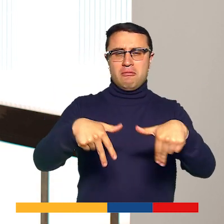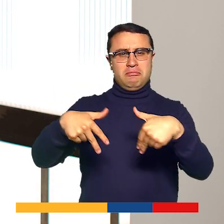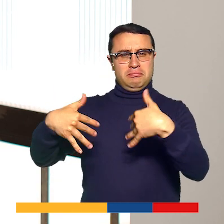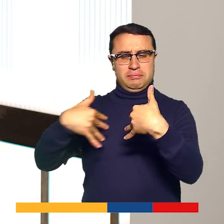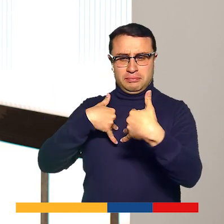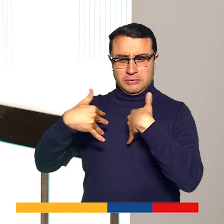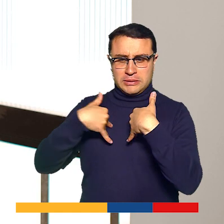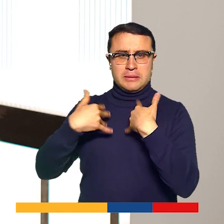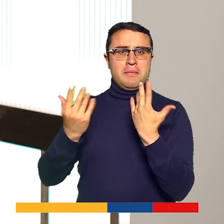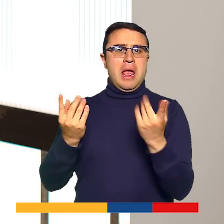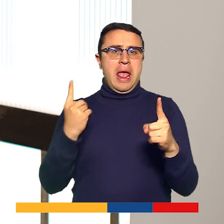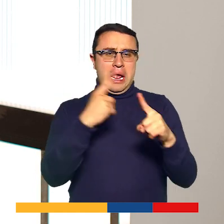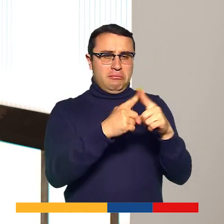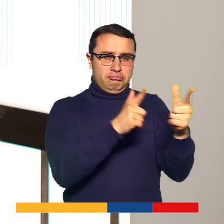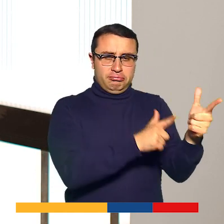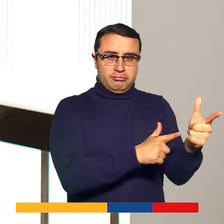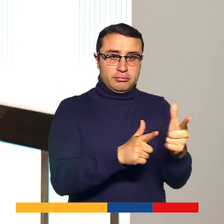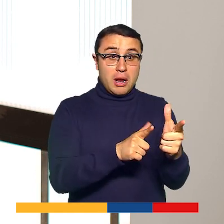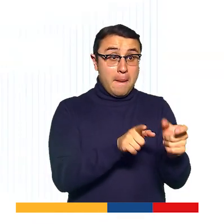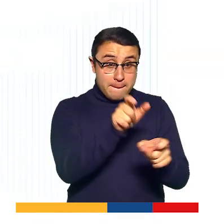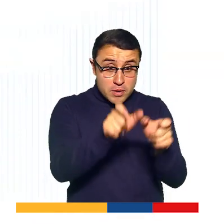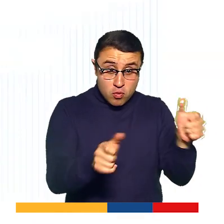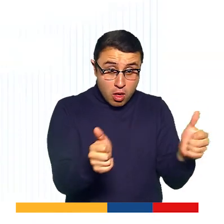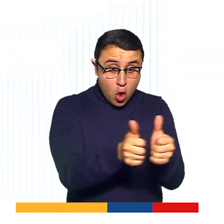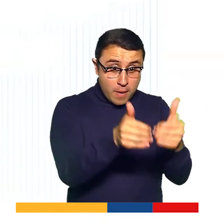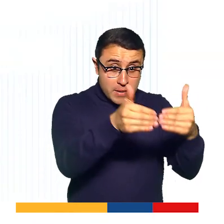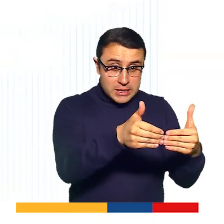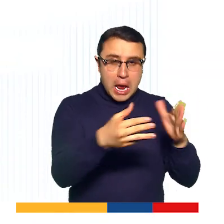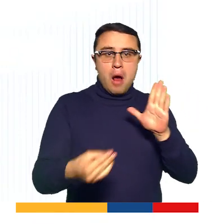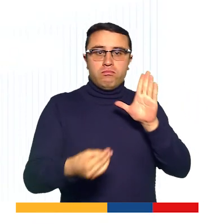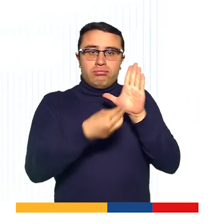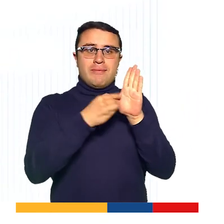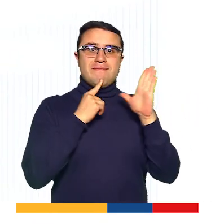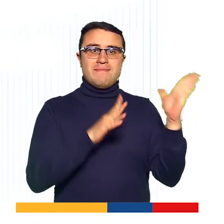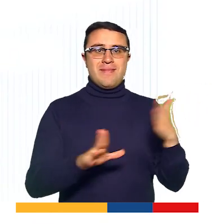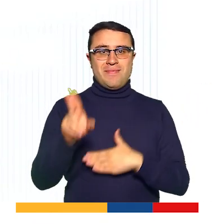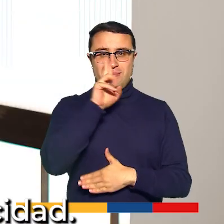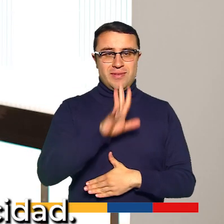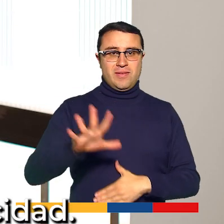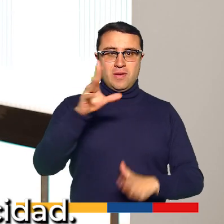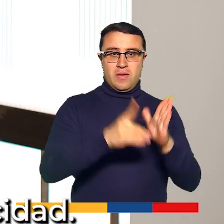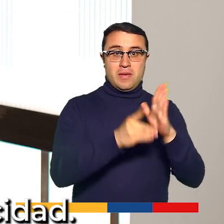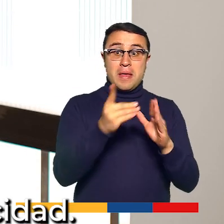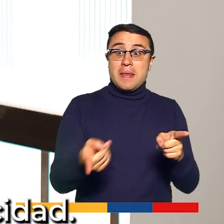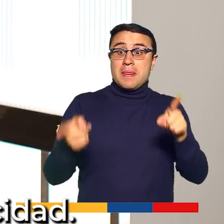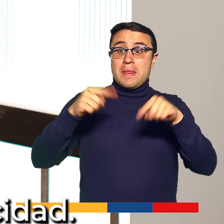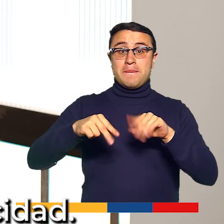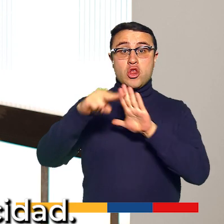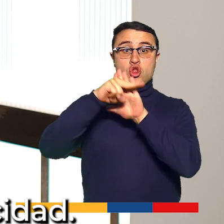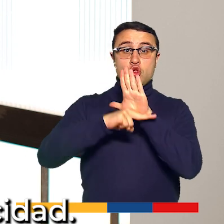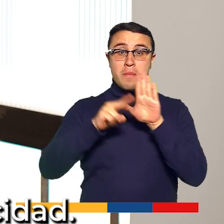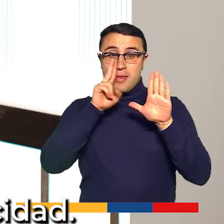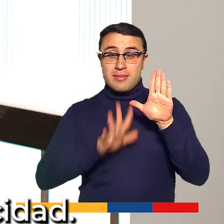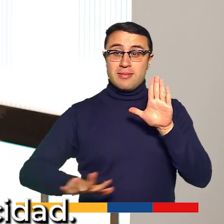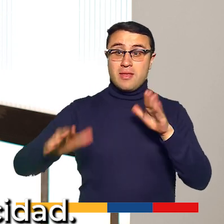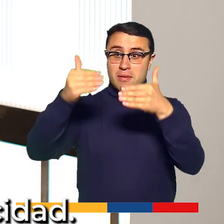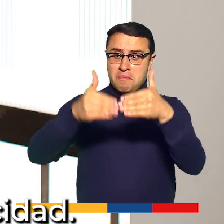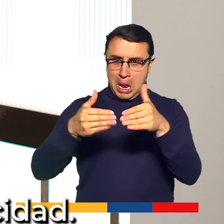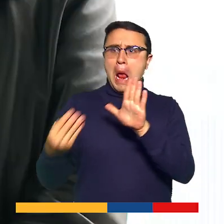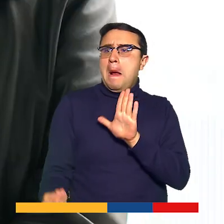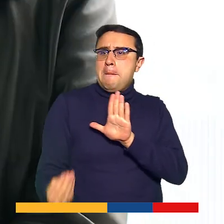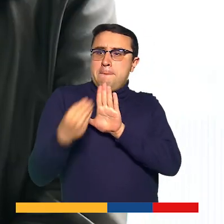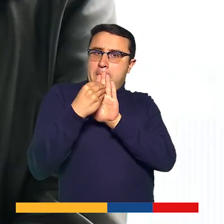conflicto, excombatientes, firmantes de paz con discapacidad, tienen un lugar en el Plan Nacional de Desarrollo y tendrán un lugar en la Política Pública Nacional de